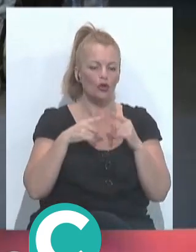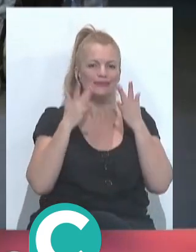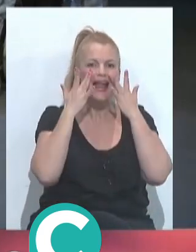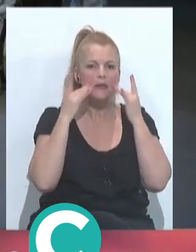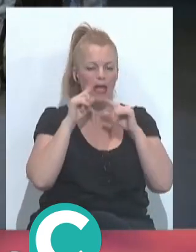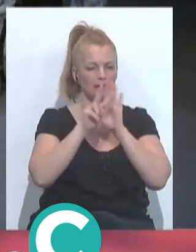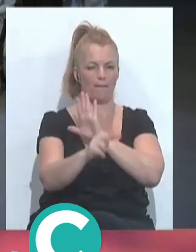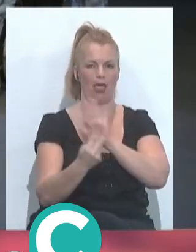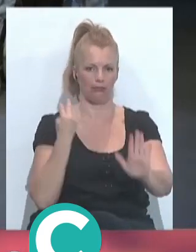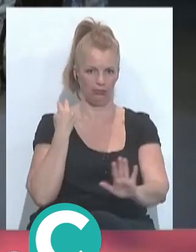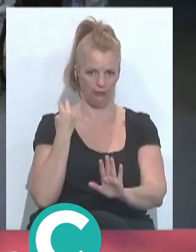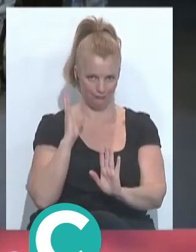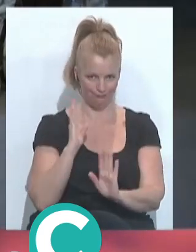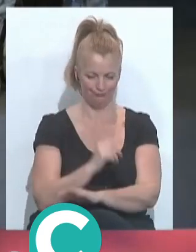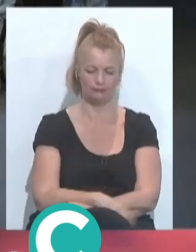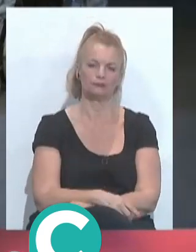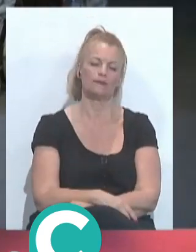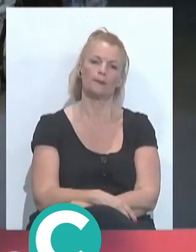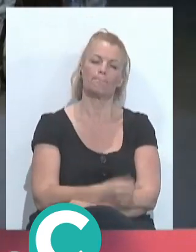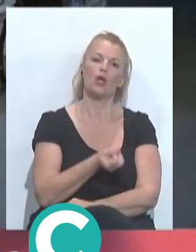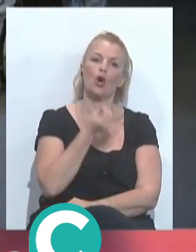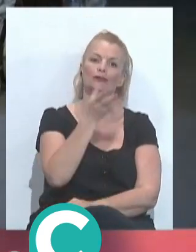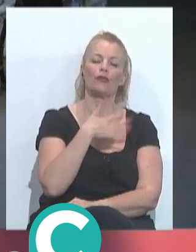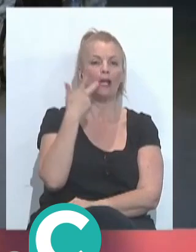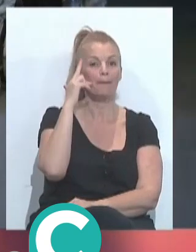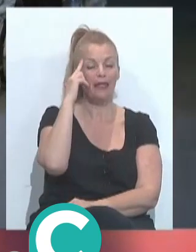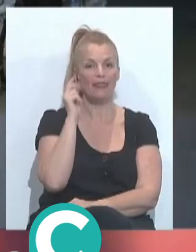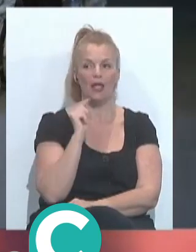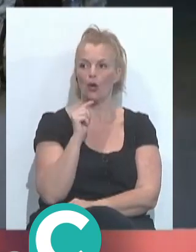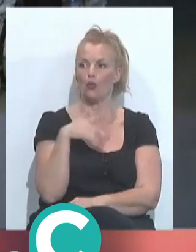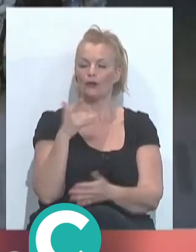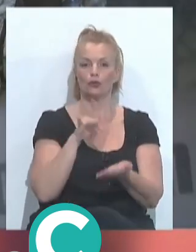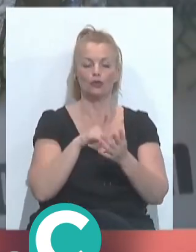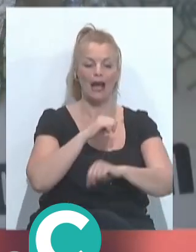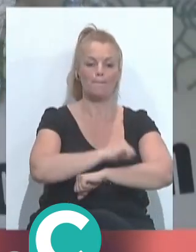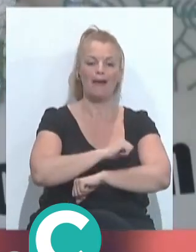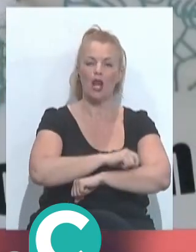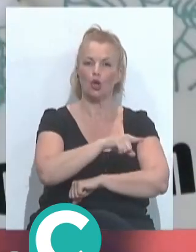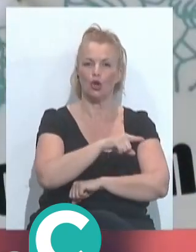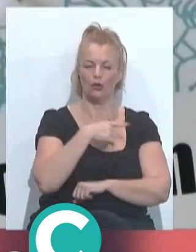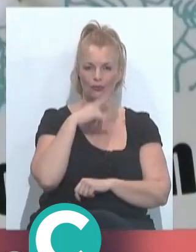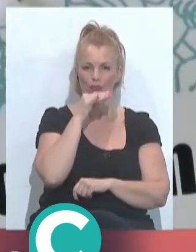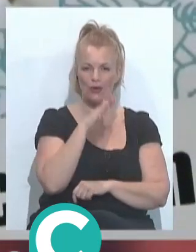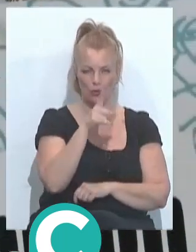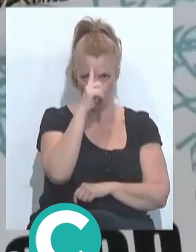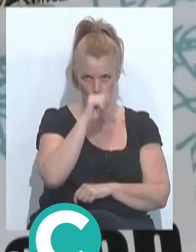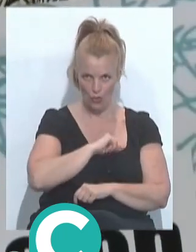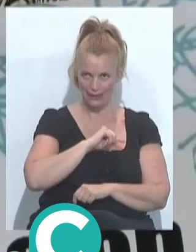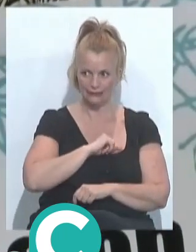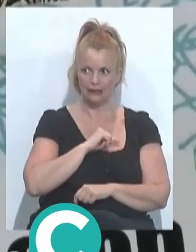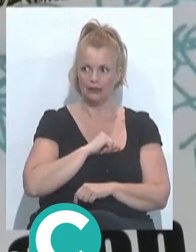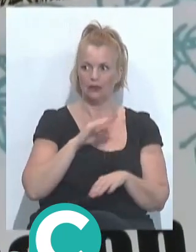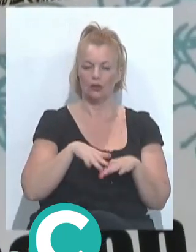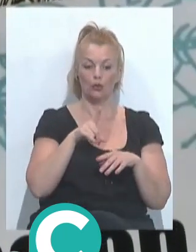realmente. Es que al fin y cabo, contando la experiencia, cuando tú vas a estar en el parco de jurado, tú tienes que ser consciente en todo momento tanto